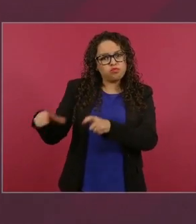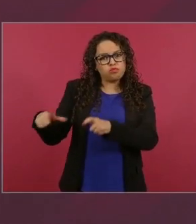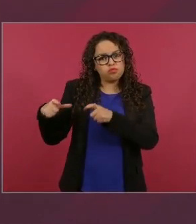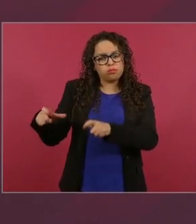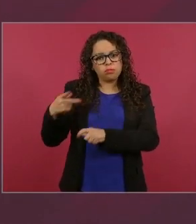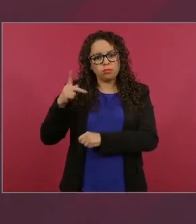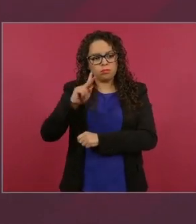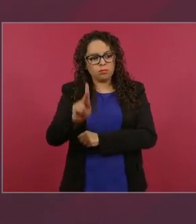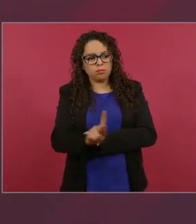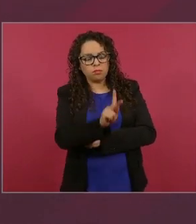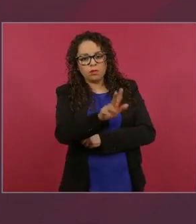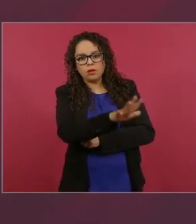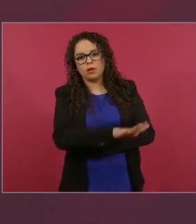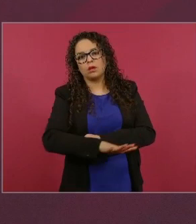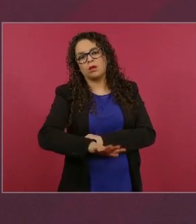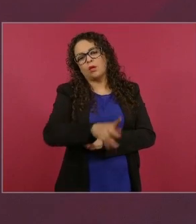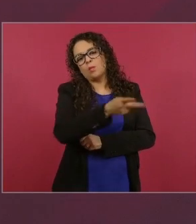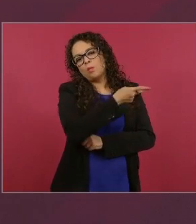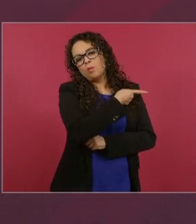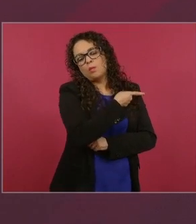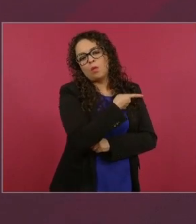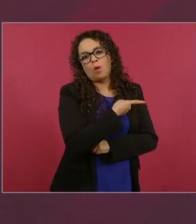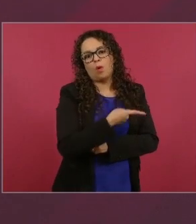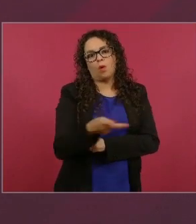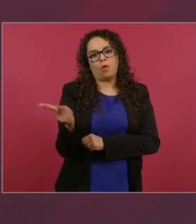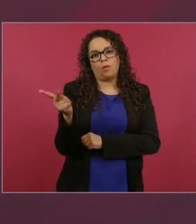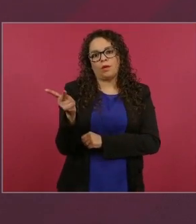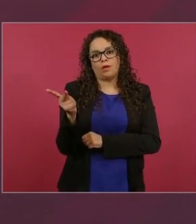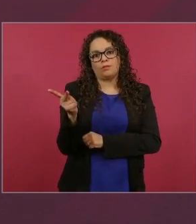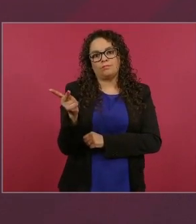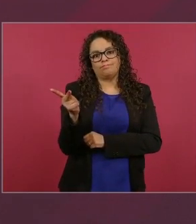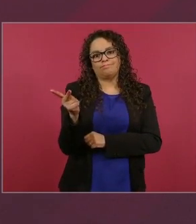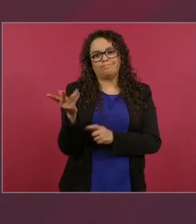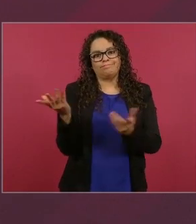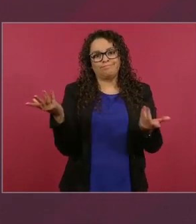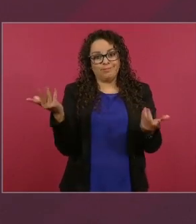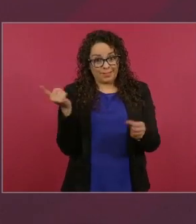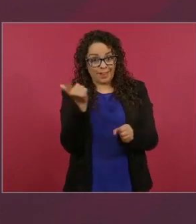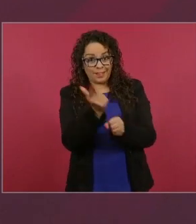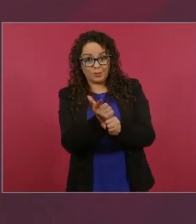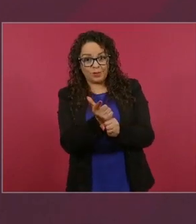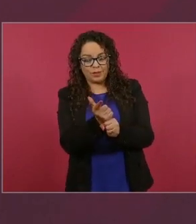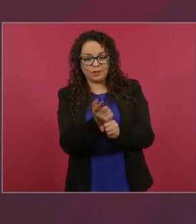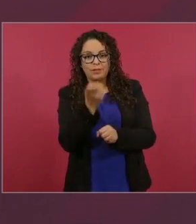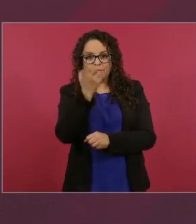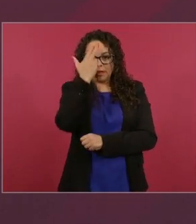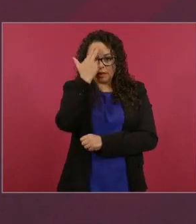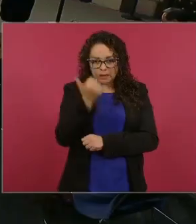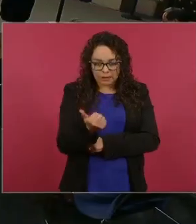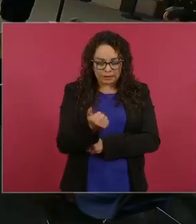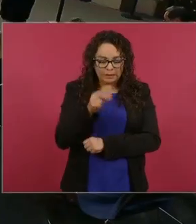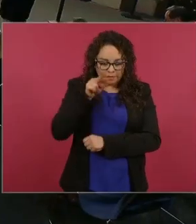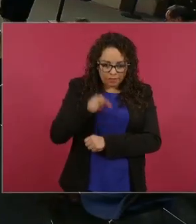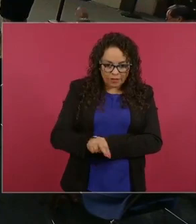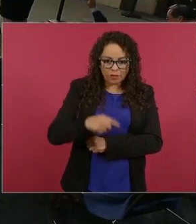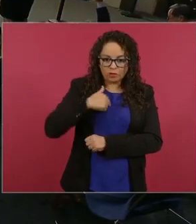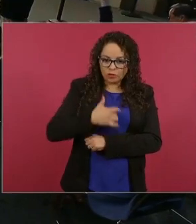compartido con todos el orgullo que me da y que nos debe dar a todos los mexicanos